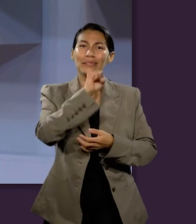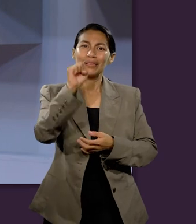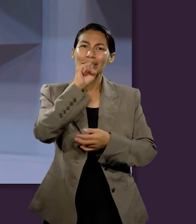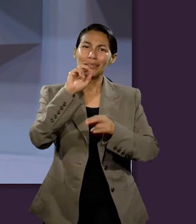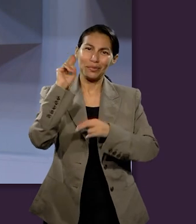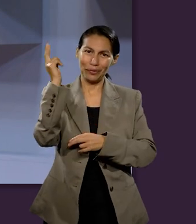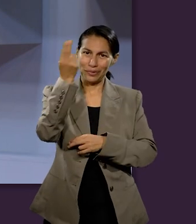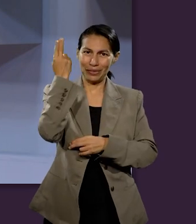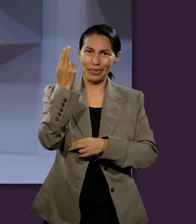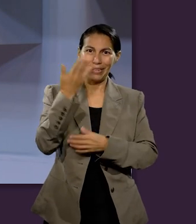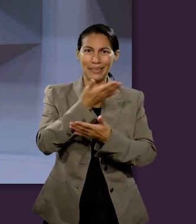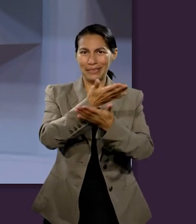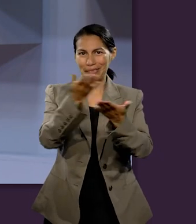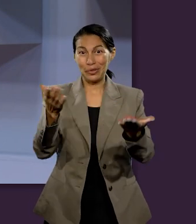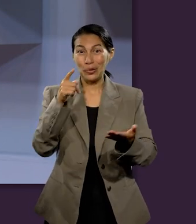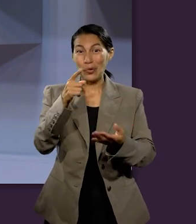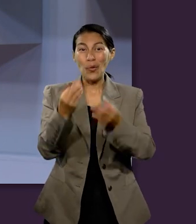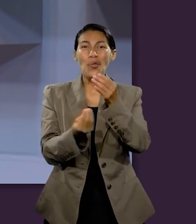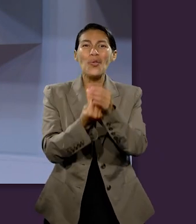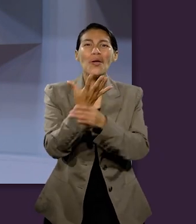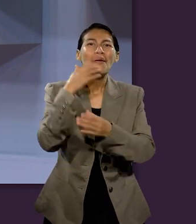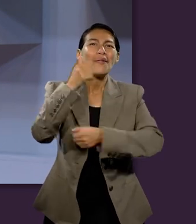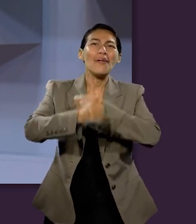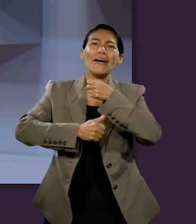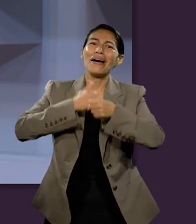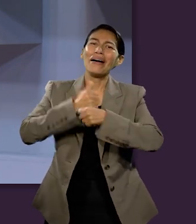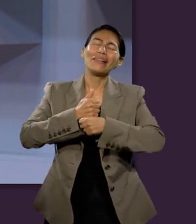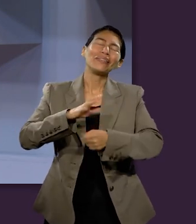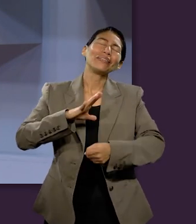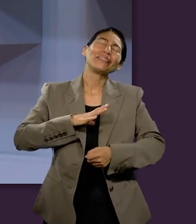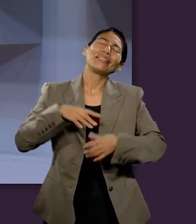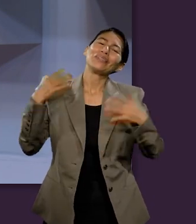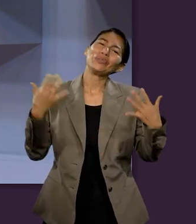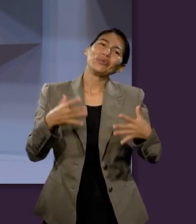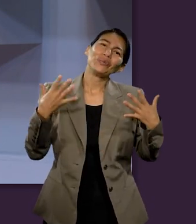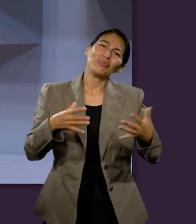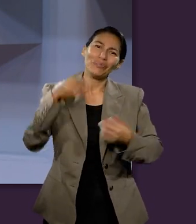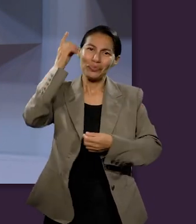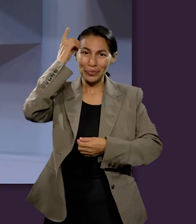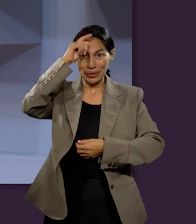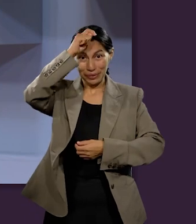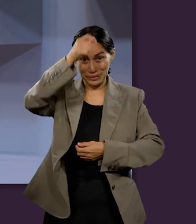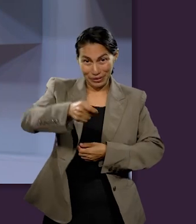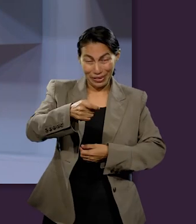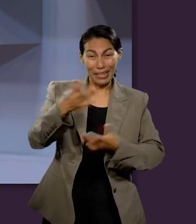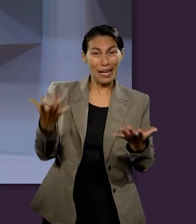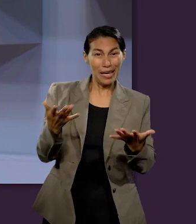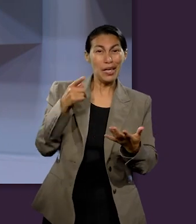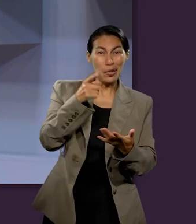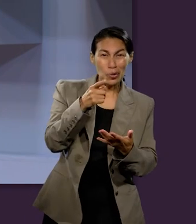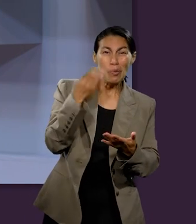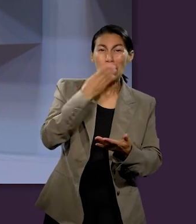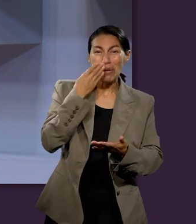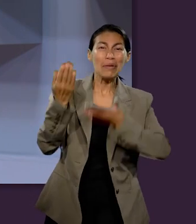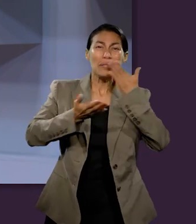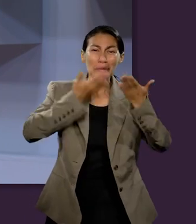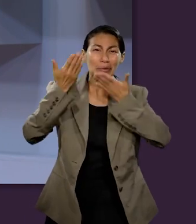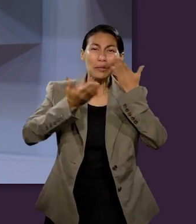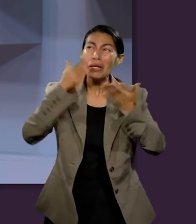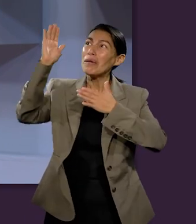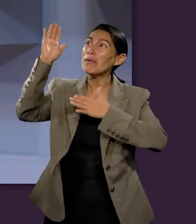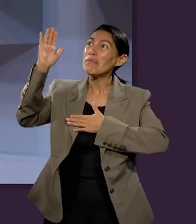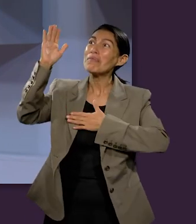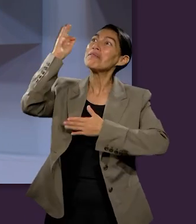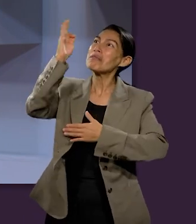universitaria te deseamos un bendecido año nuevo esperamos que puedas seguir estudiando tu